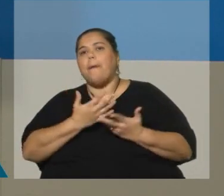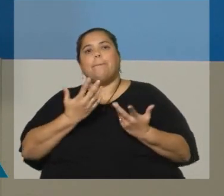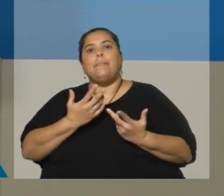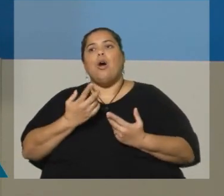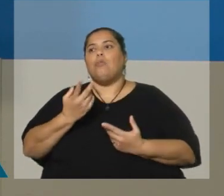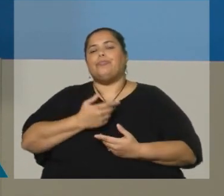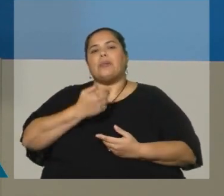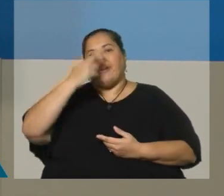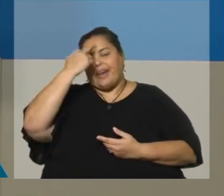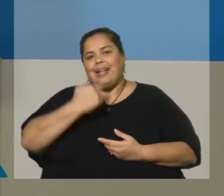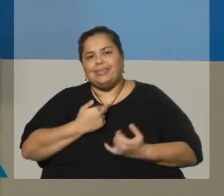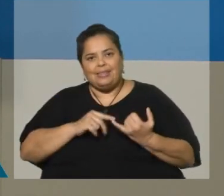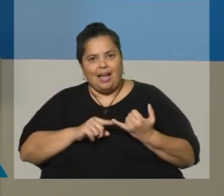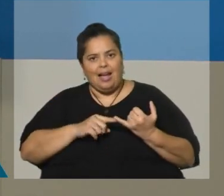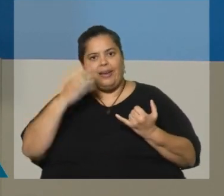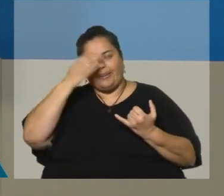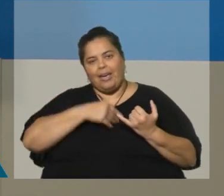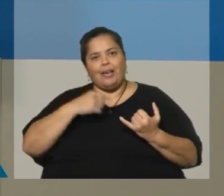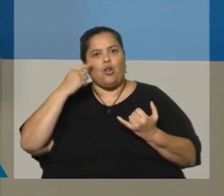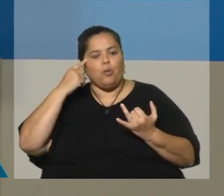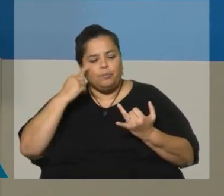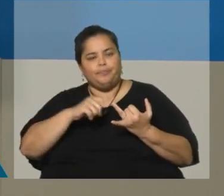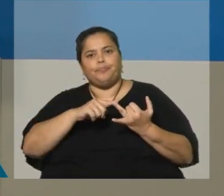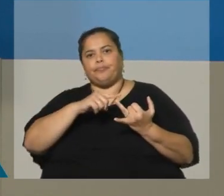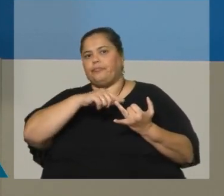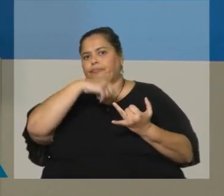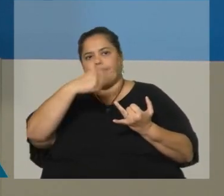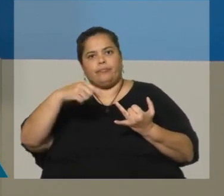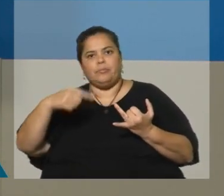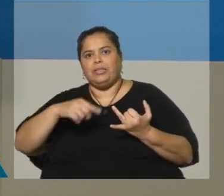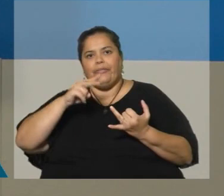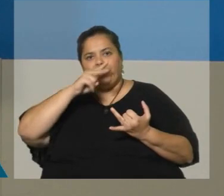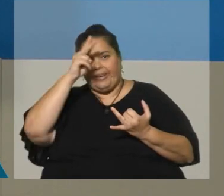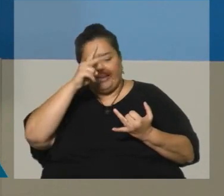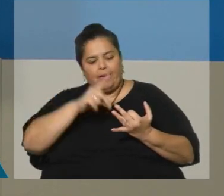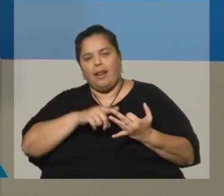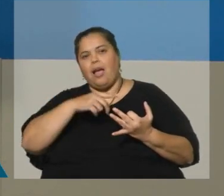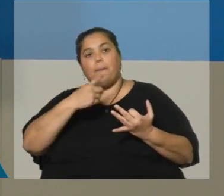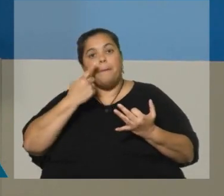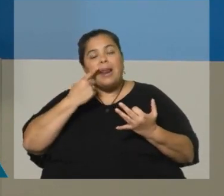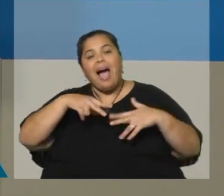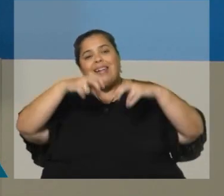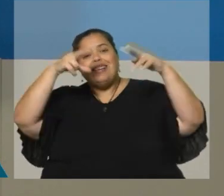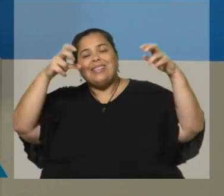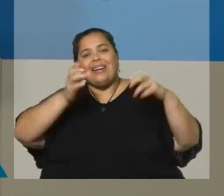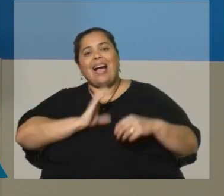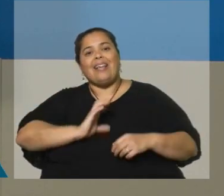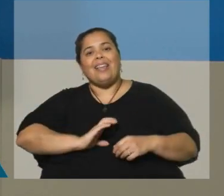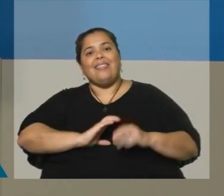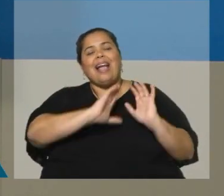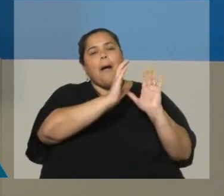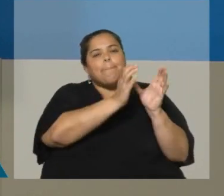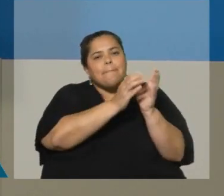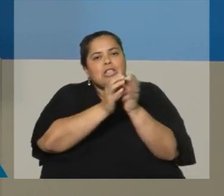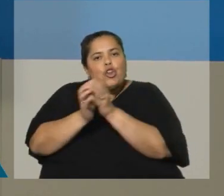-racial. Son preguntas que permiten analizar las características de diversas minorías y